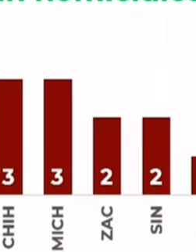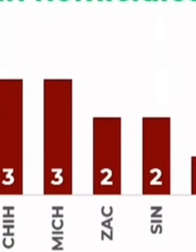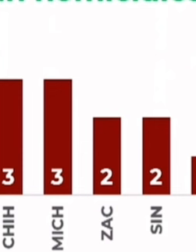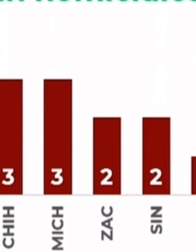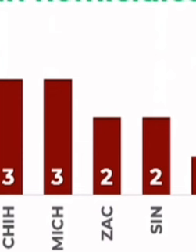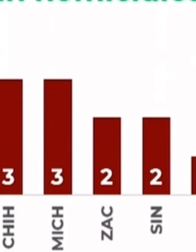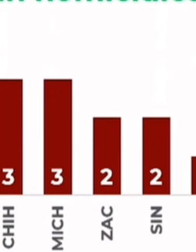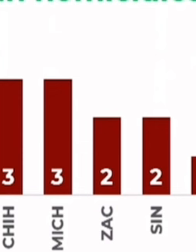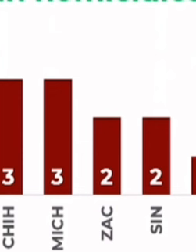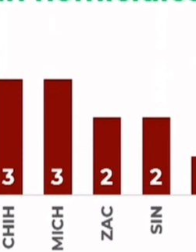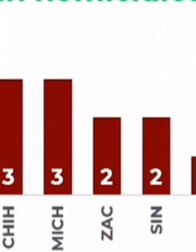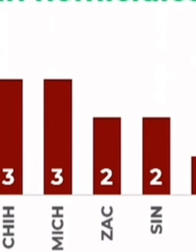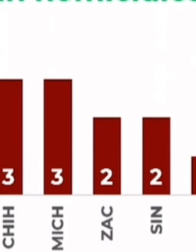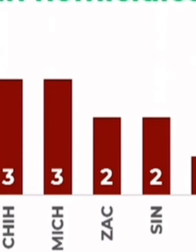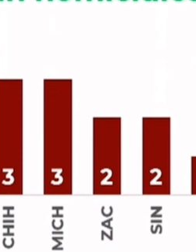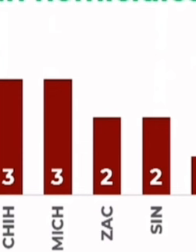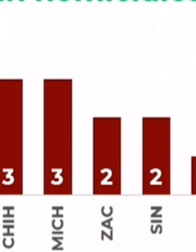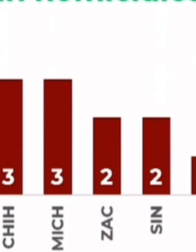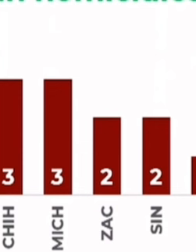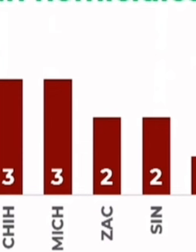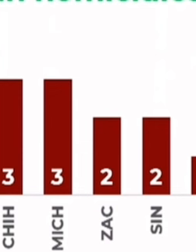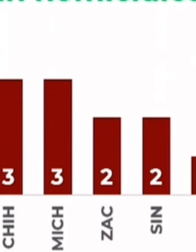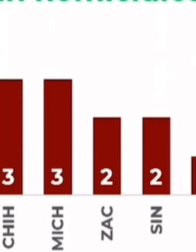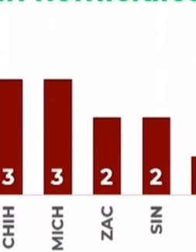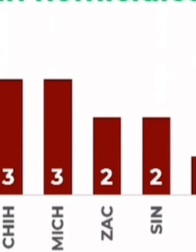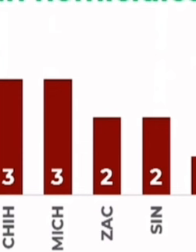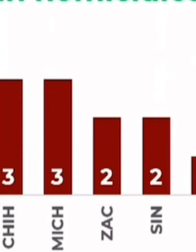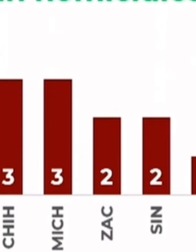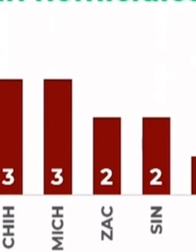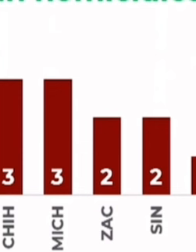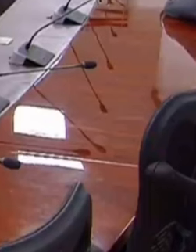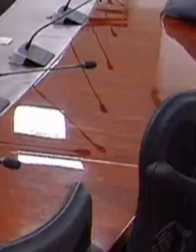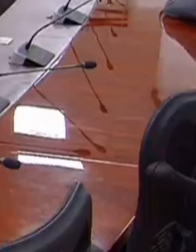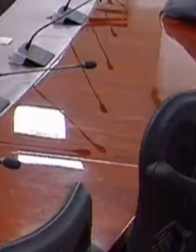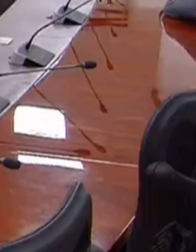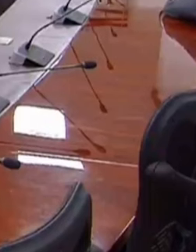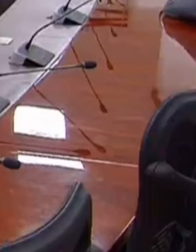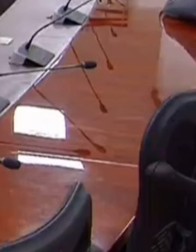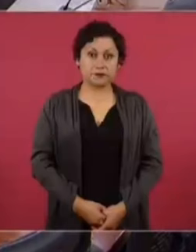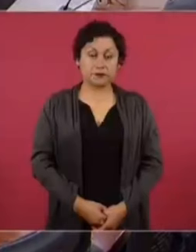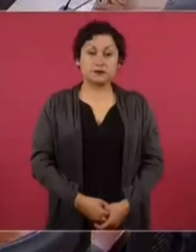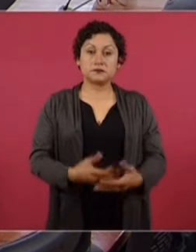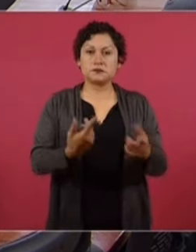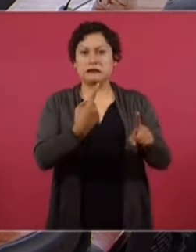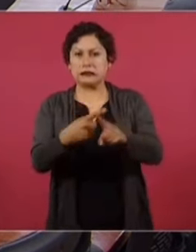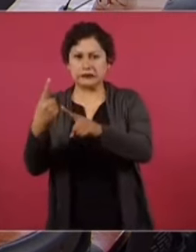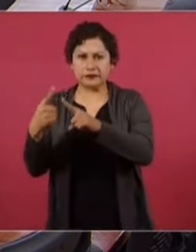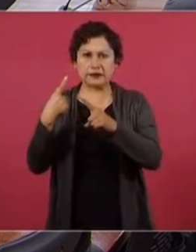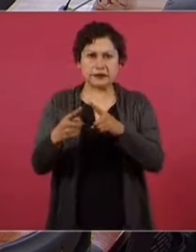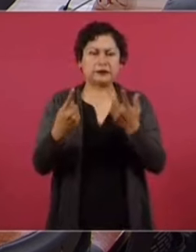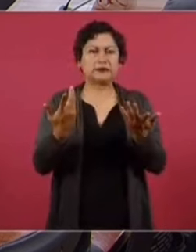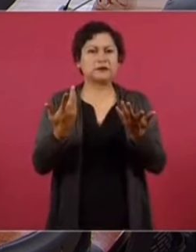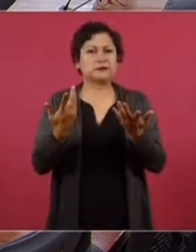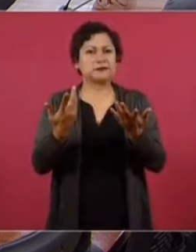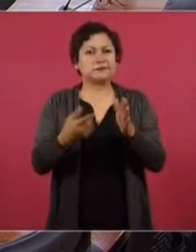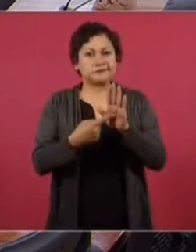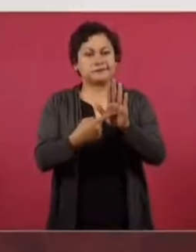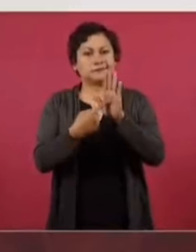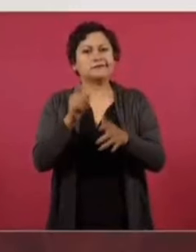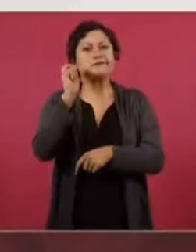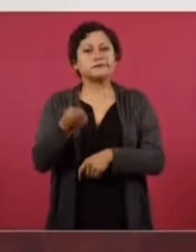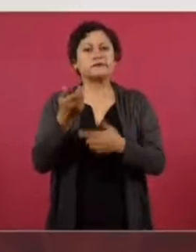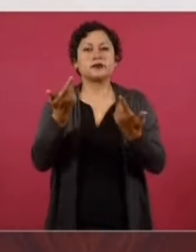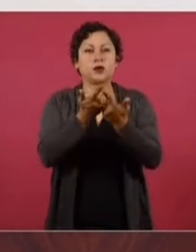hacemos un llamado para que se actúe con responsabilidad. Han estado saliendo documentos hablando de que mantienen buenas